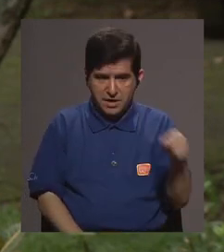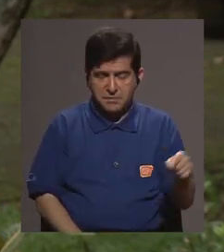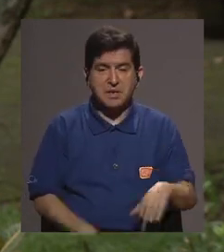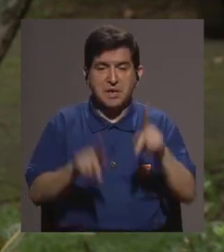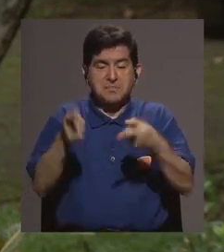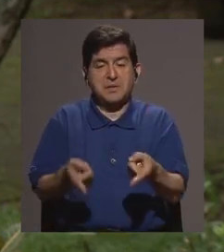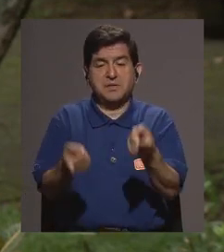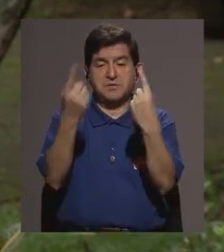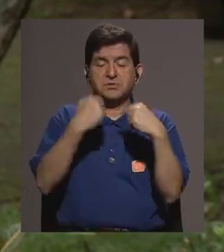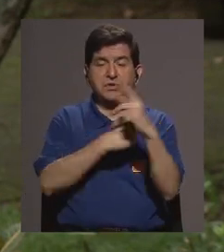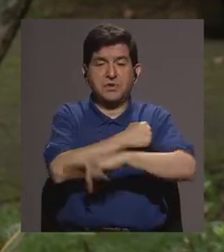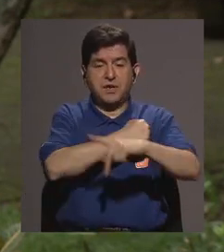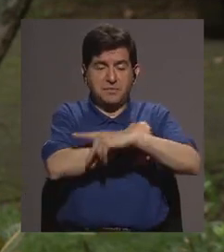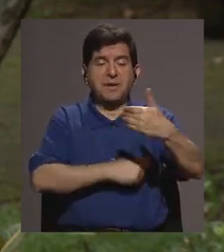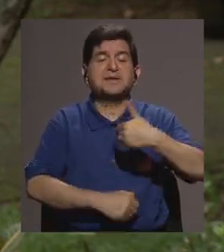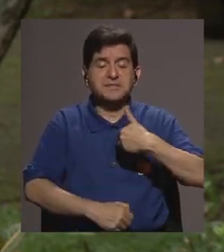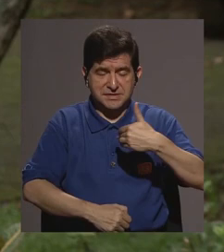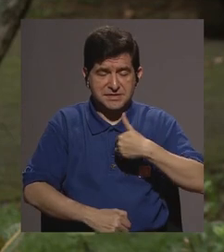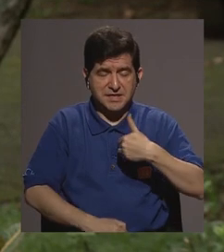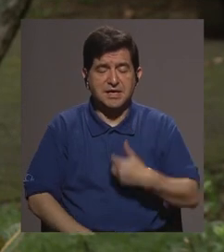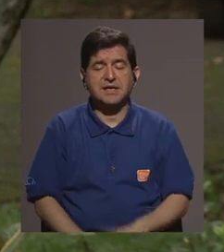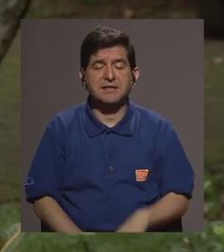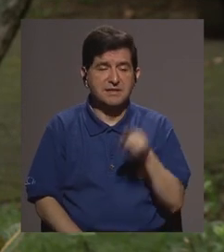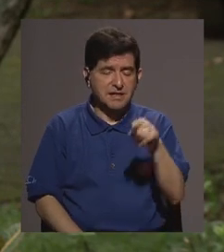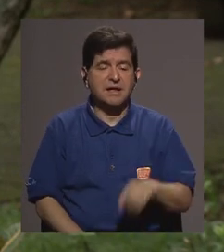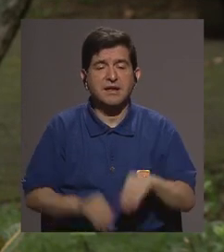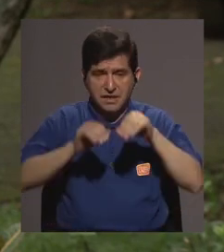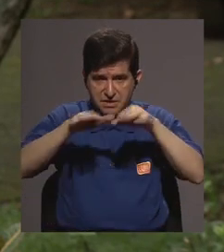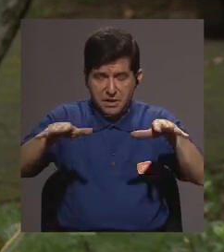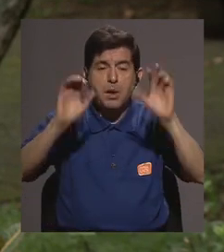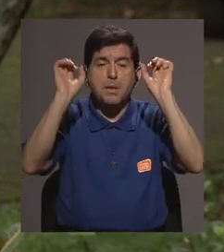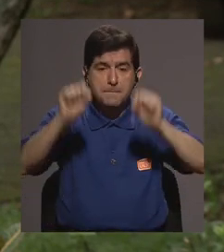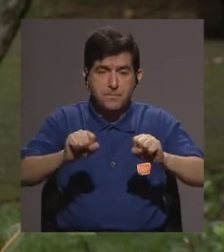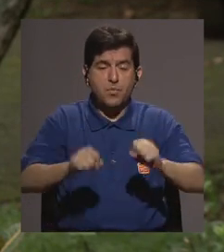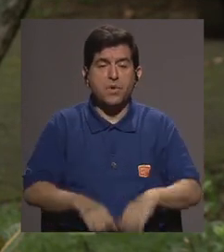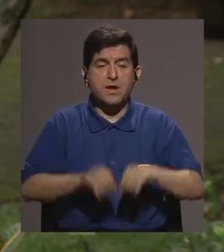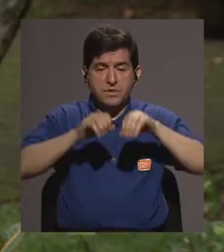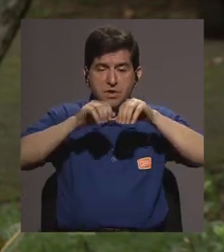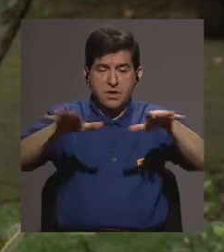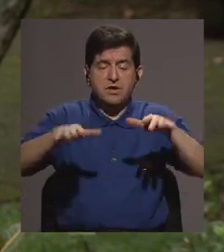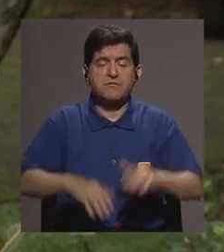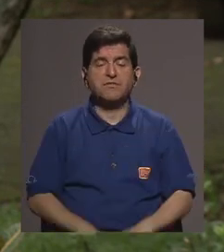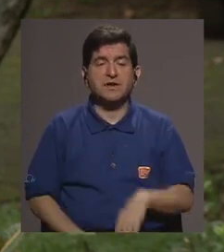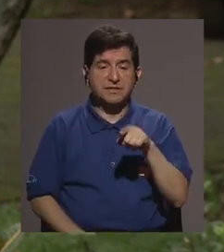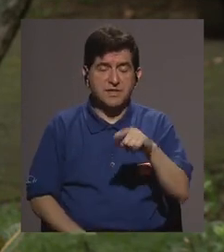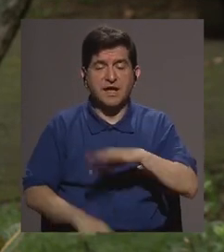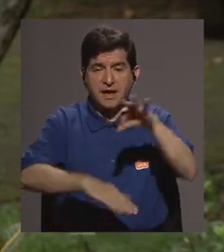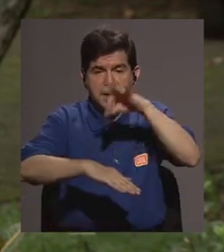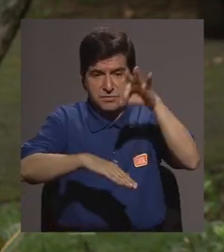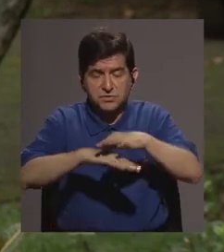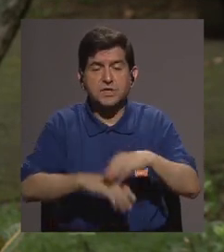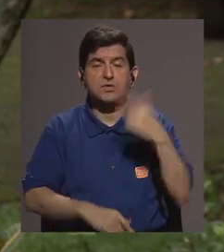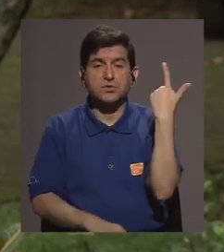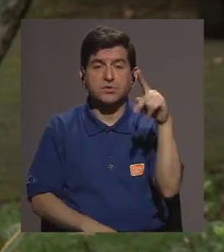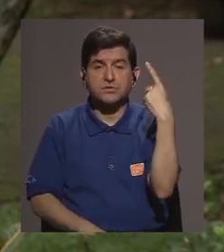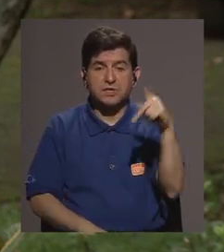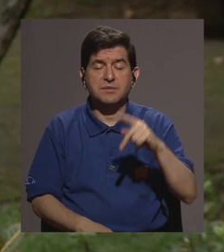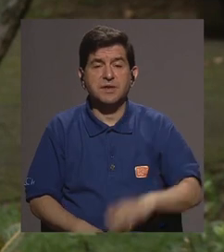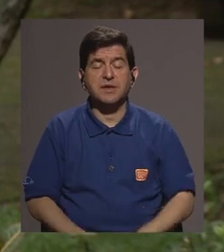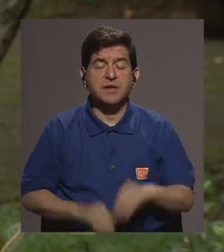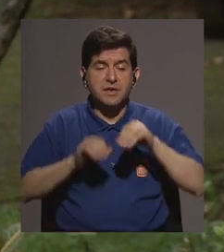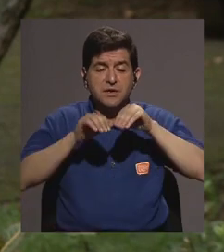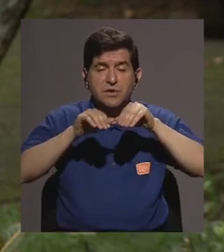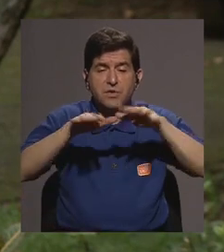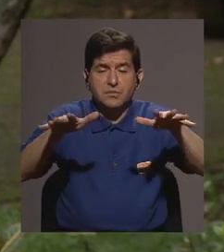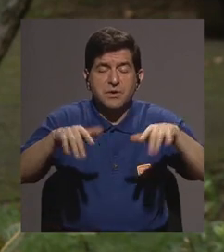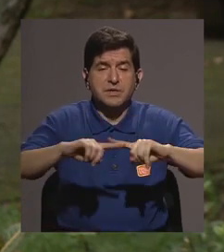persona que venga de un país con transmisión es una persona que perfectamente nos puede infectar los mosquitos y hay el riesgo que puede traer una